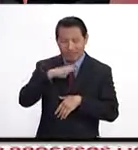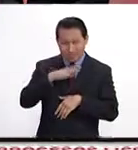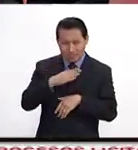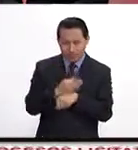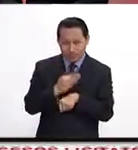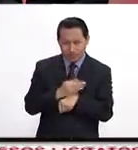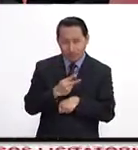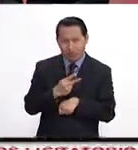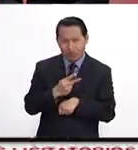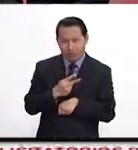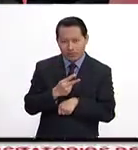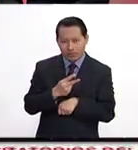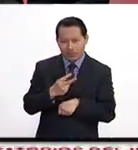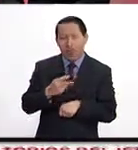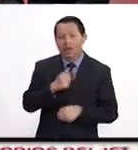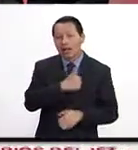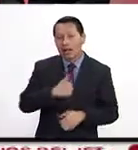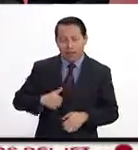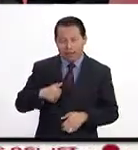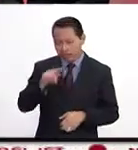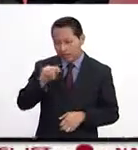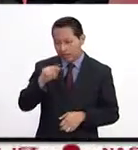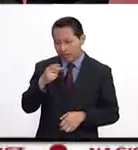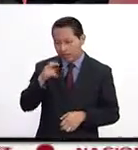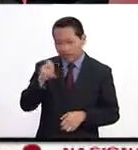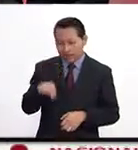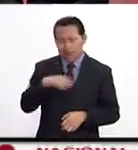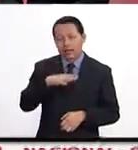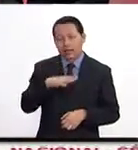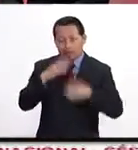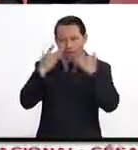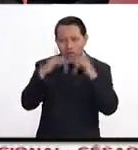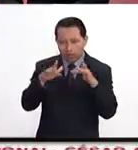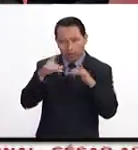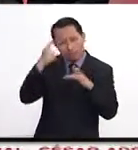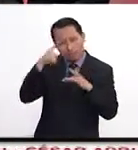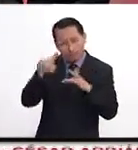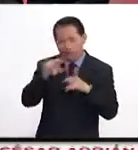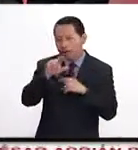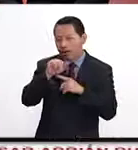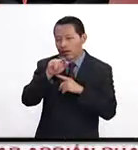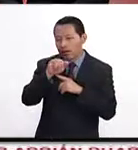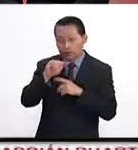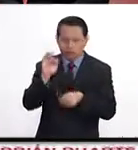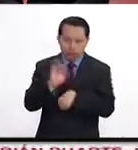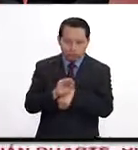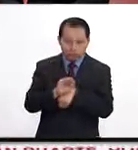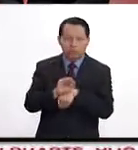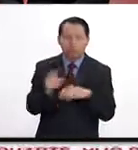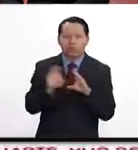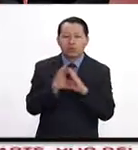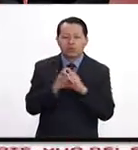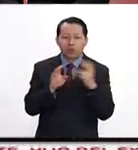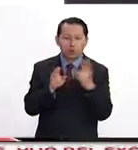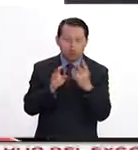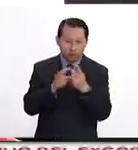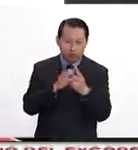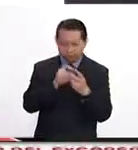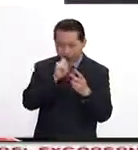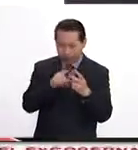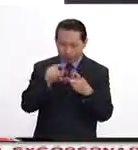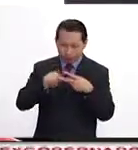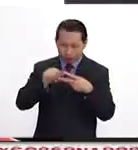actual alcalde de Terán. Él renunció a favor de Raisi. Ambos son de línea